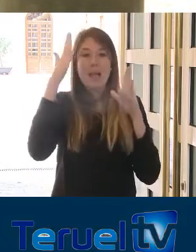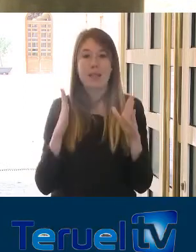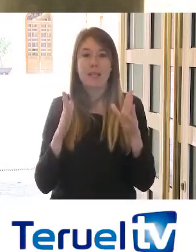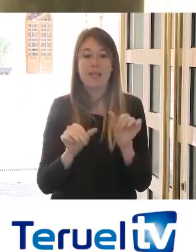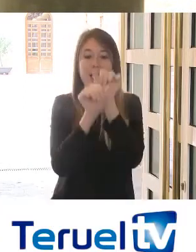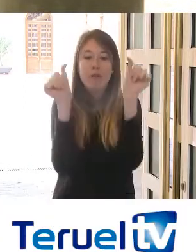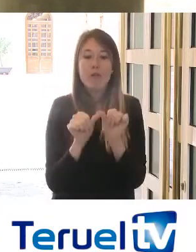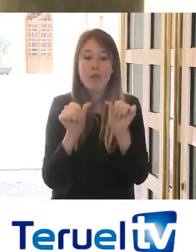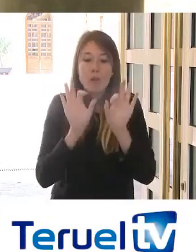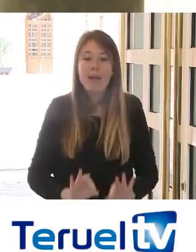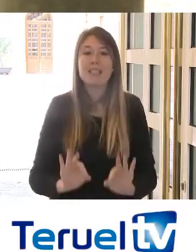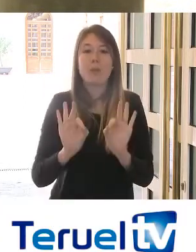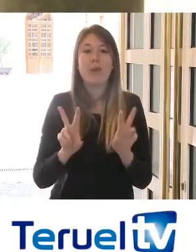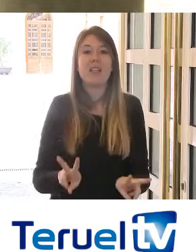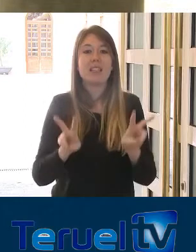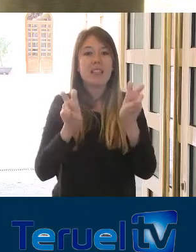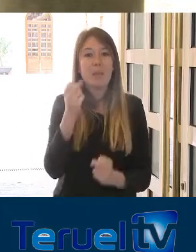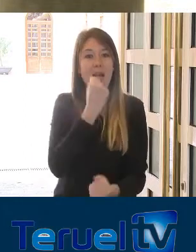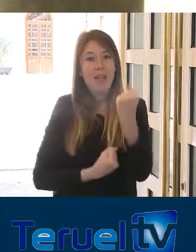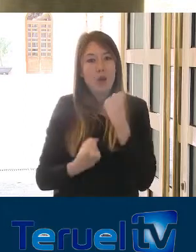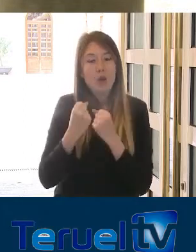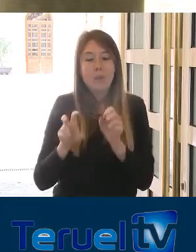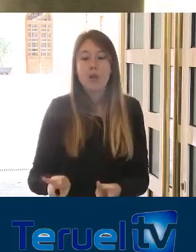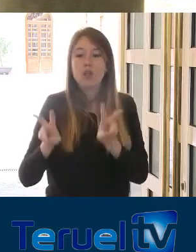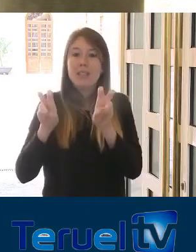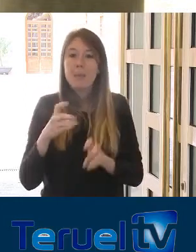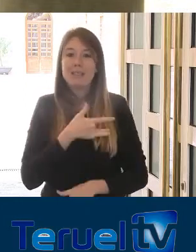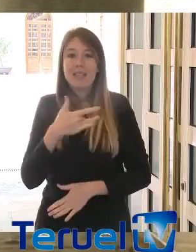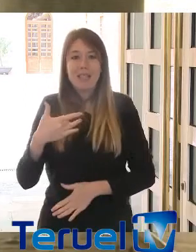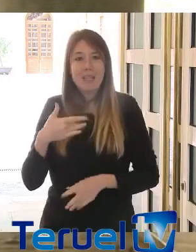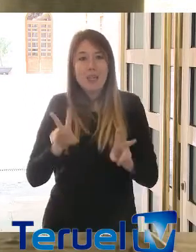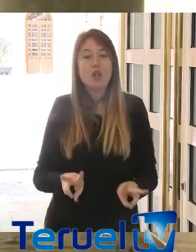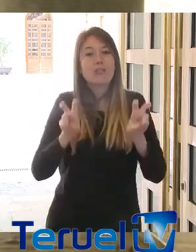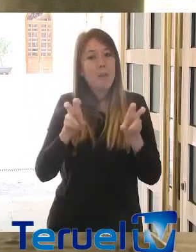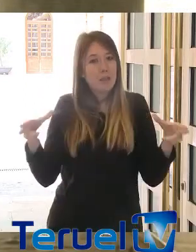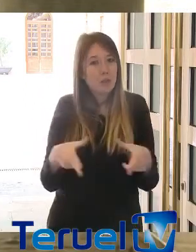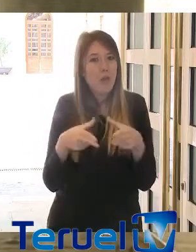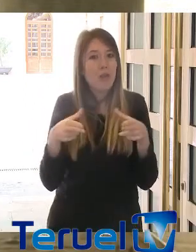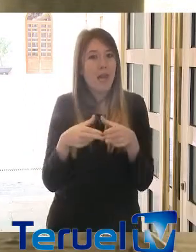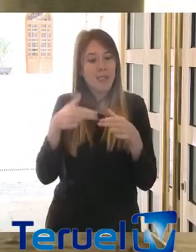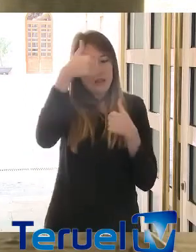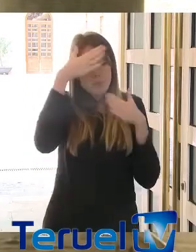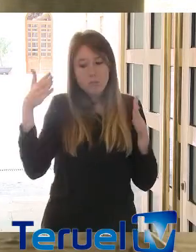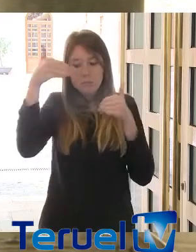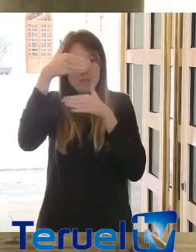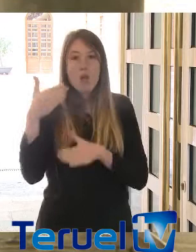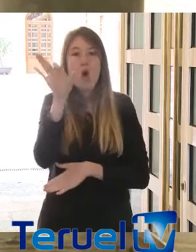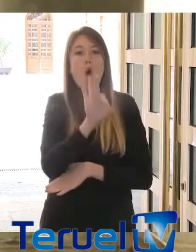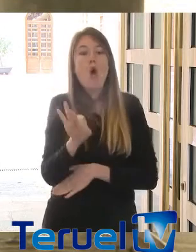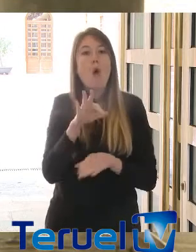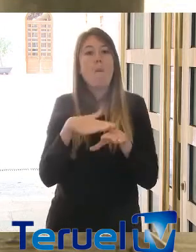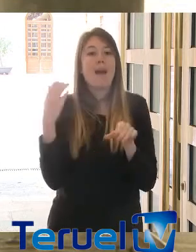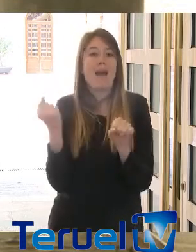concreta las cuestiones económicas, las cuestiones sanitarias, las cuestiones sociales, o para trabajar